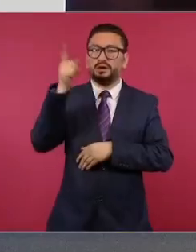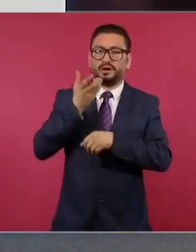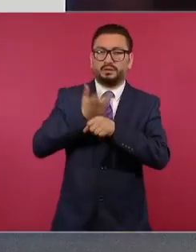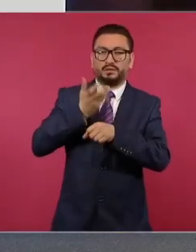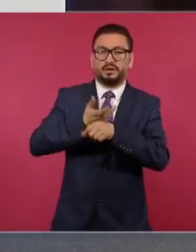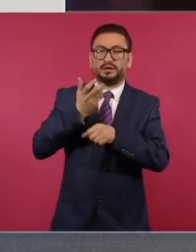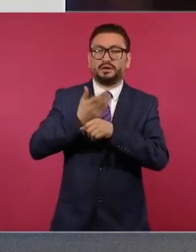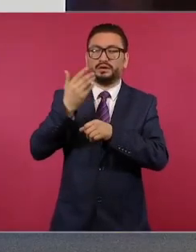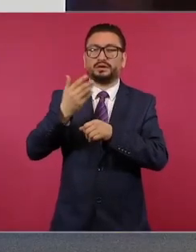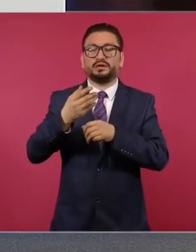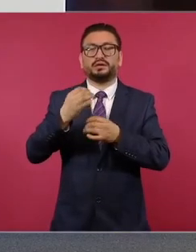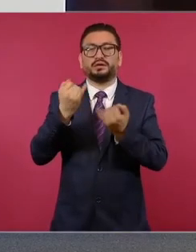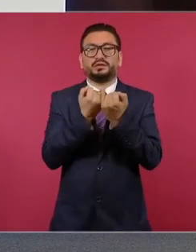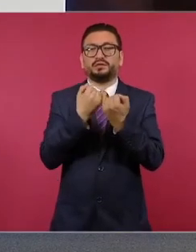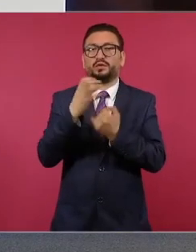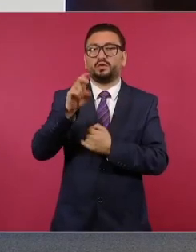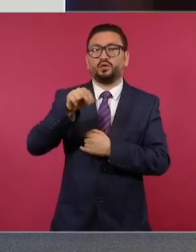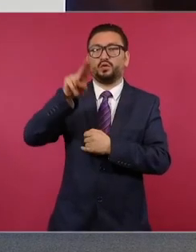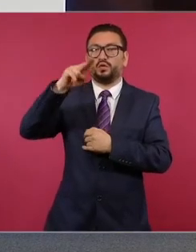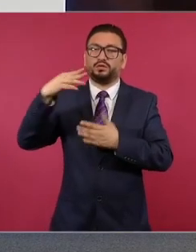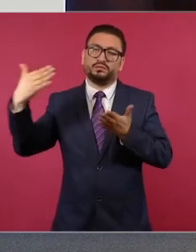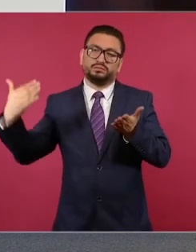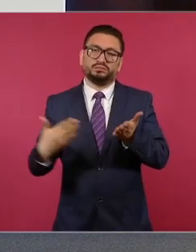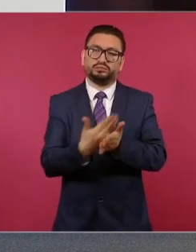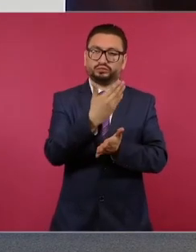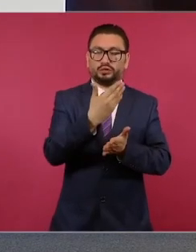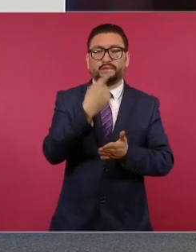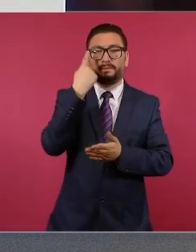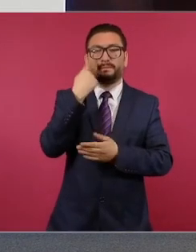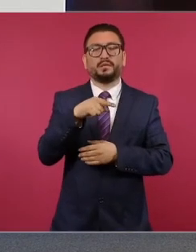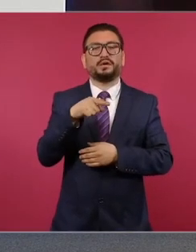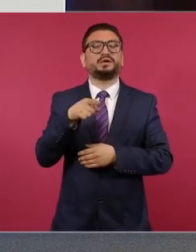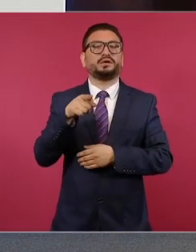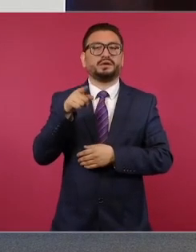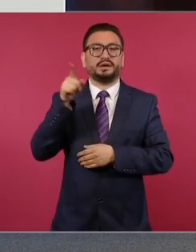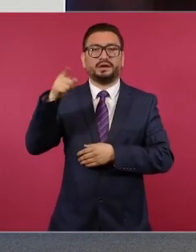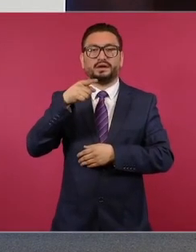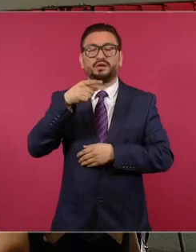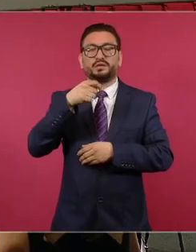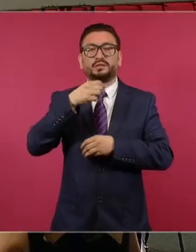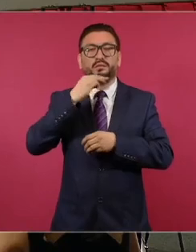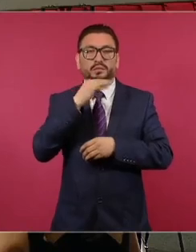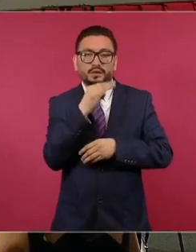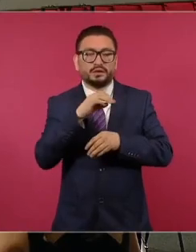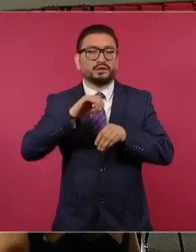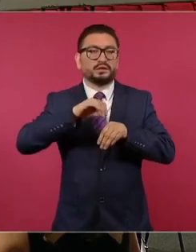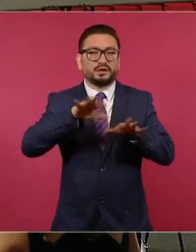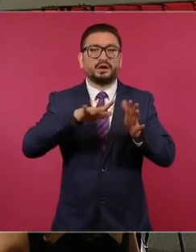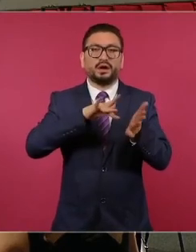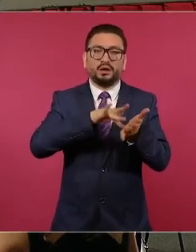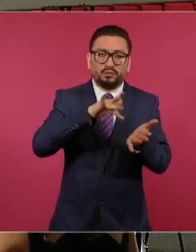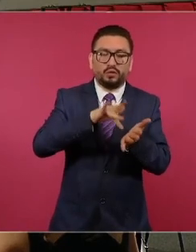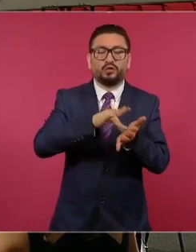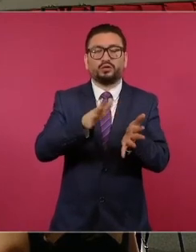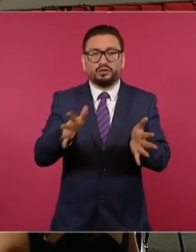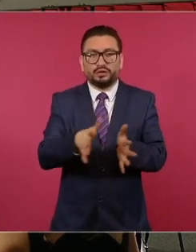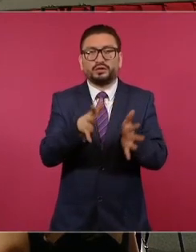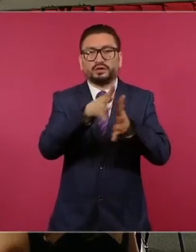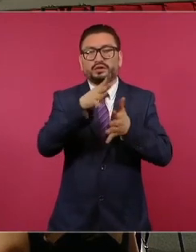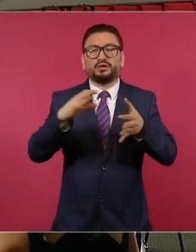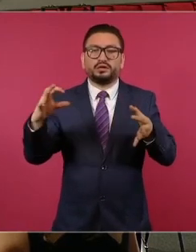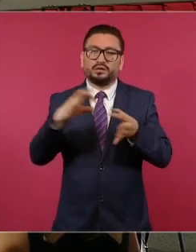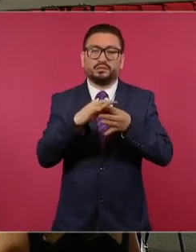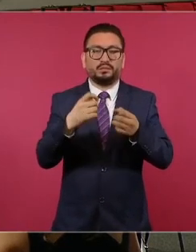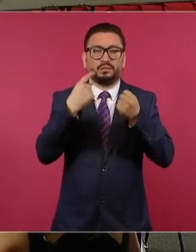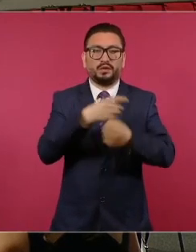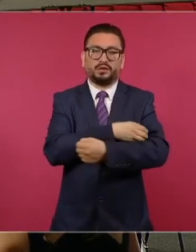Unidos y Naciones Unidas para el efecto de que envíen un mensaje de apoyo, ánimo y solidaridad para